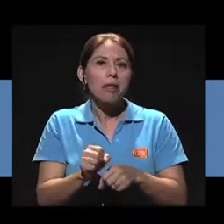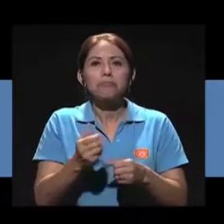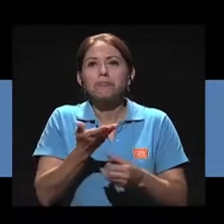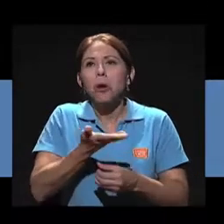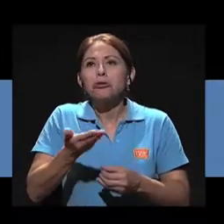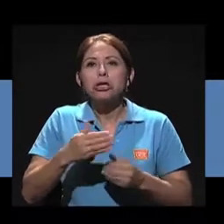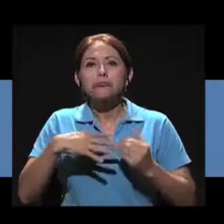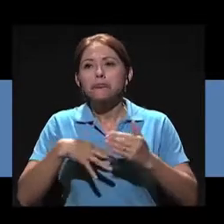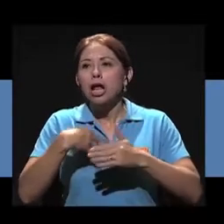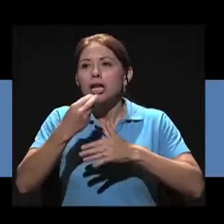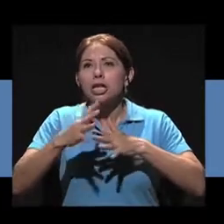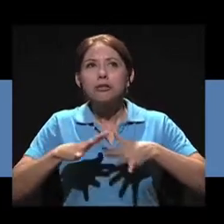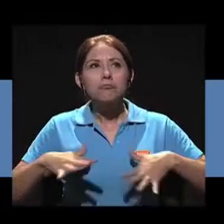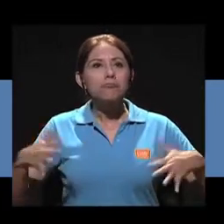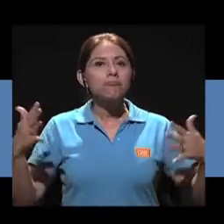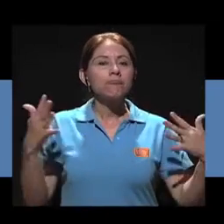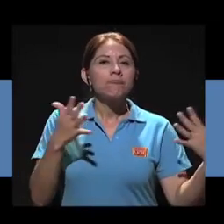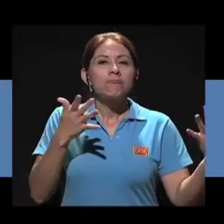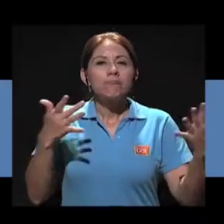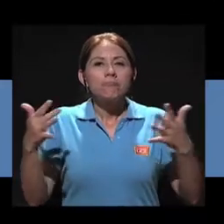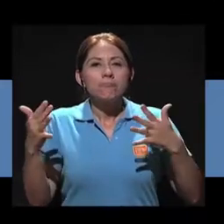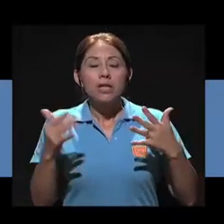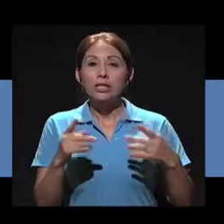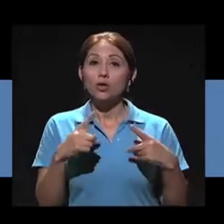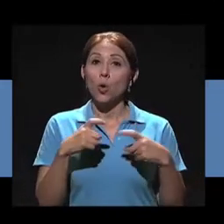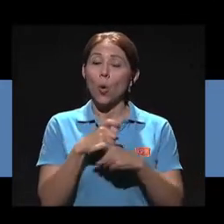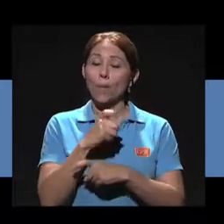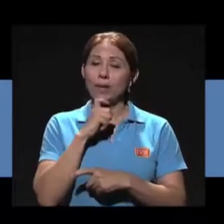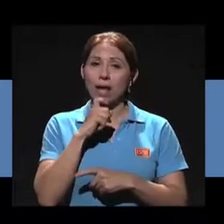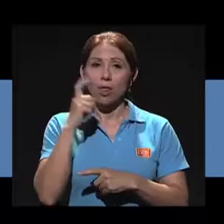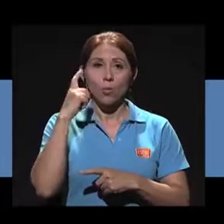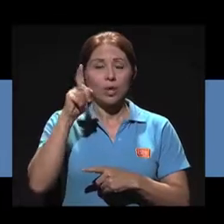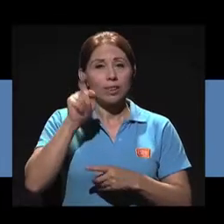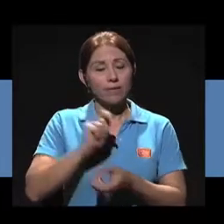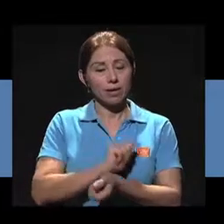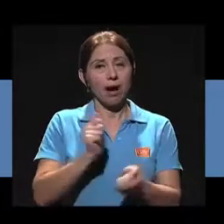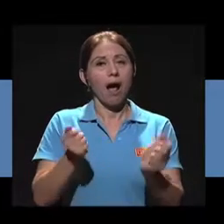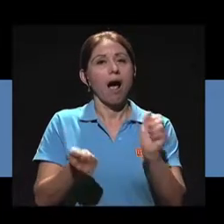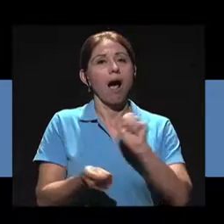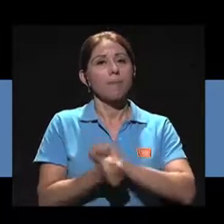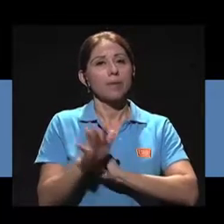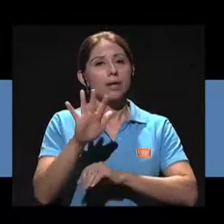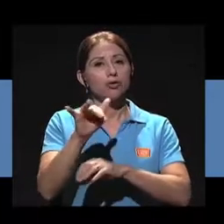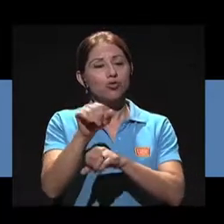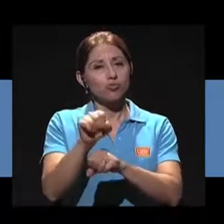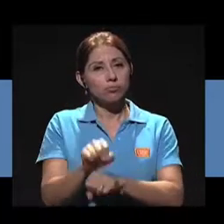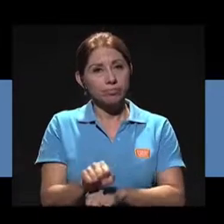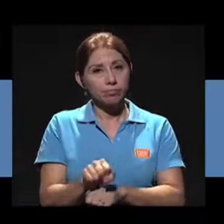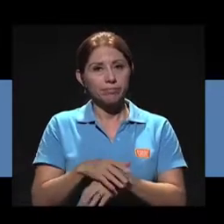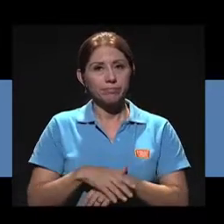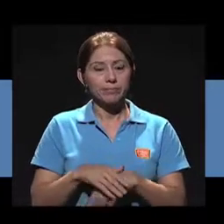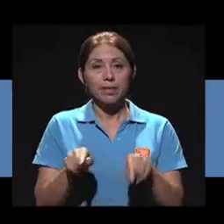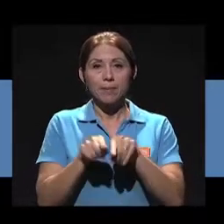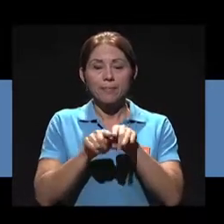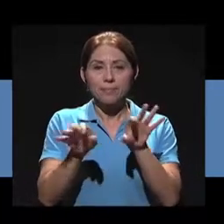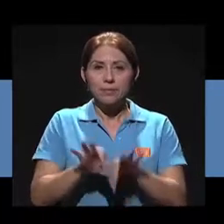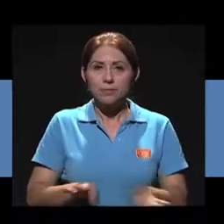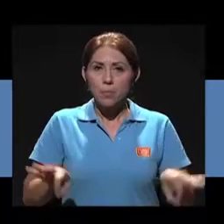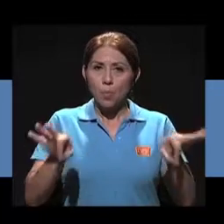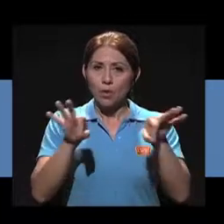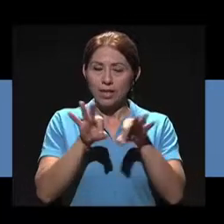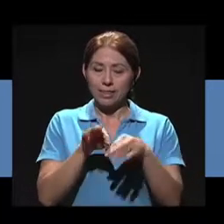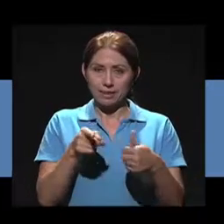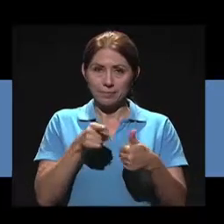aire libre, es bien complicado porque hace un cambio en la rutina. Lo otro que es importante es hacer una